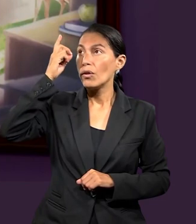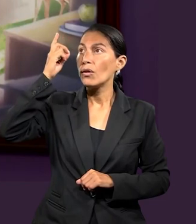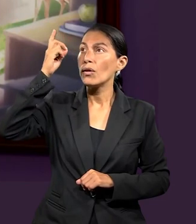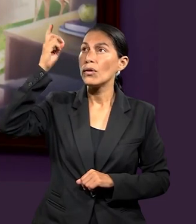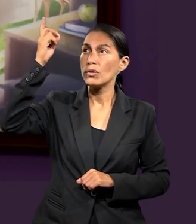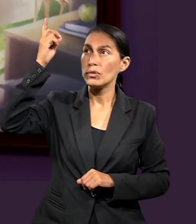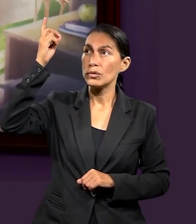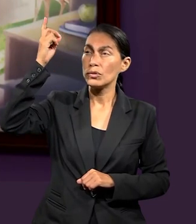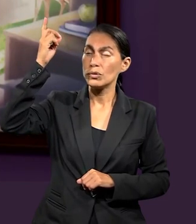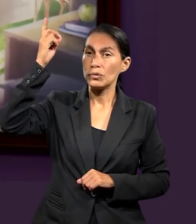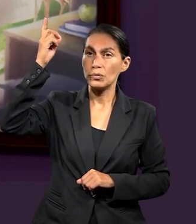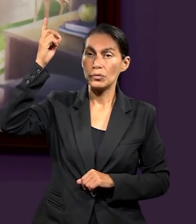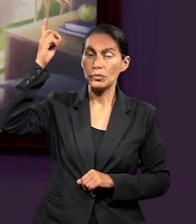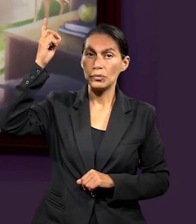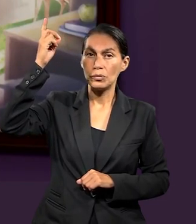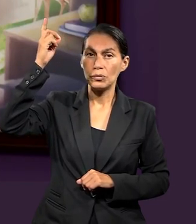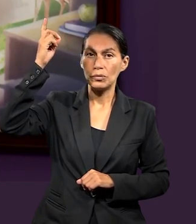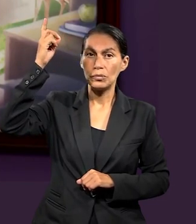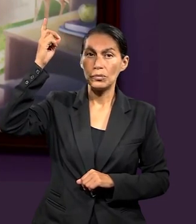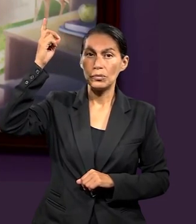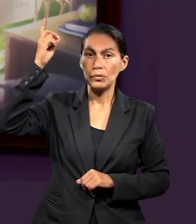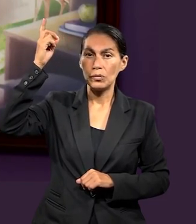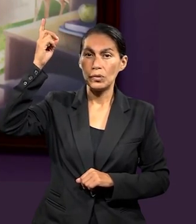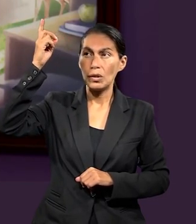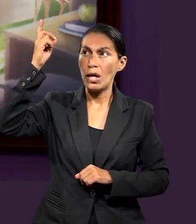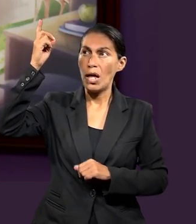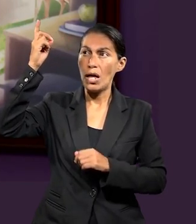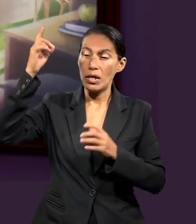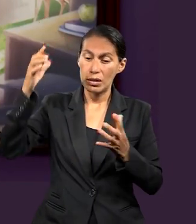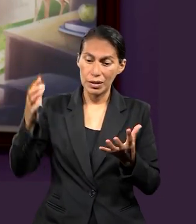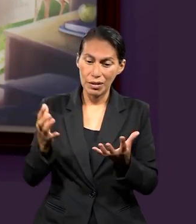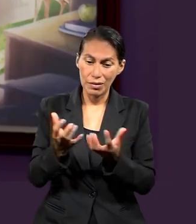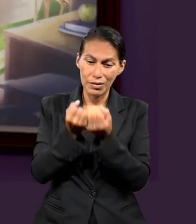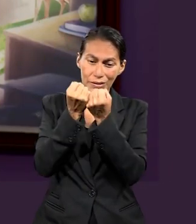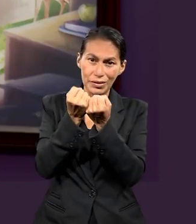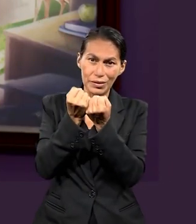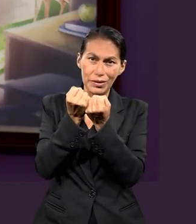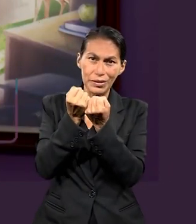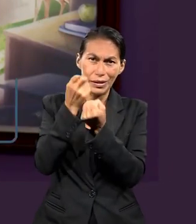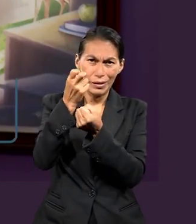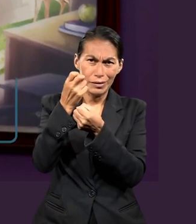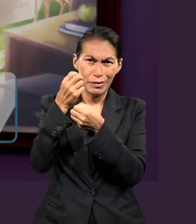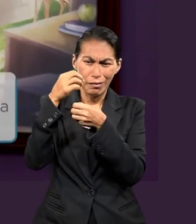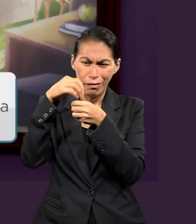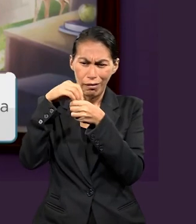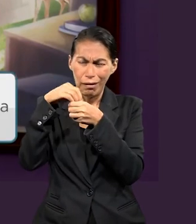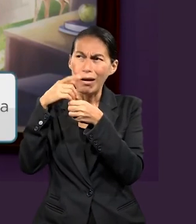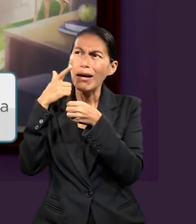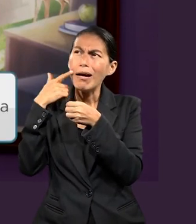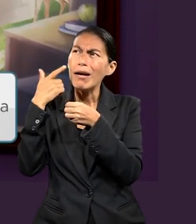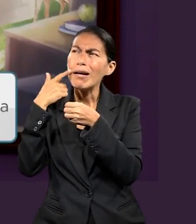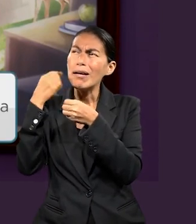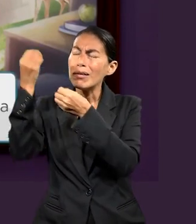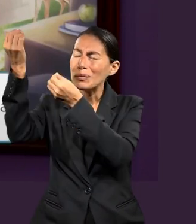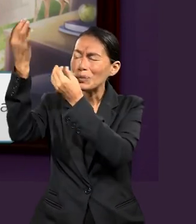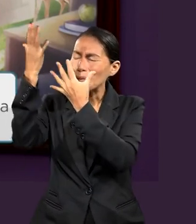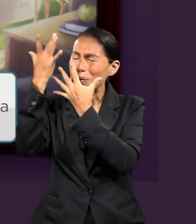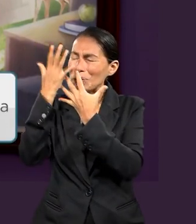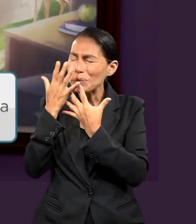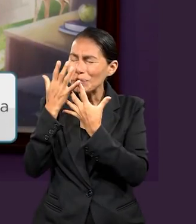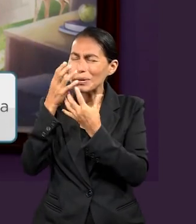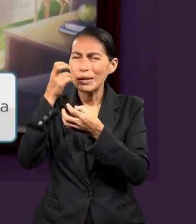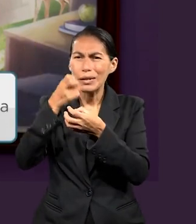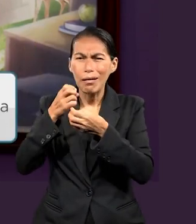la certeza, en este caso, en el misterio de salvación o de la gracia que Dios nos provee.